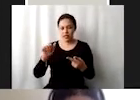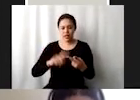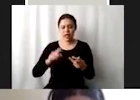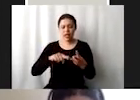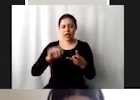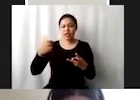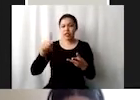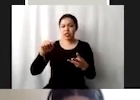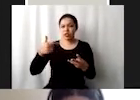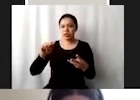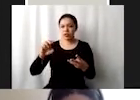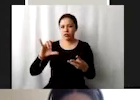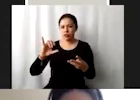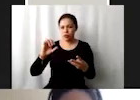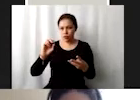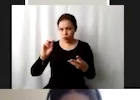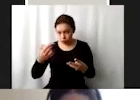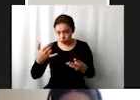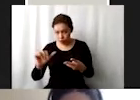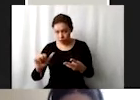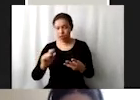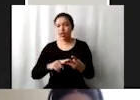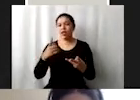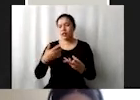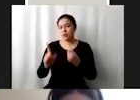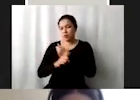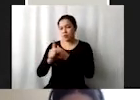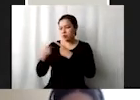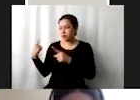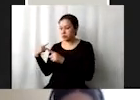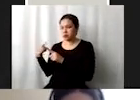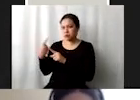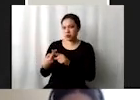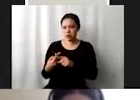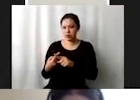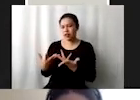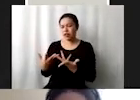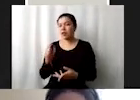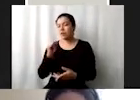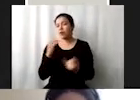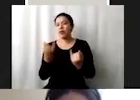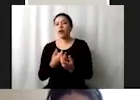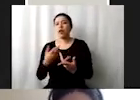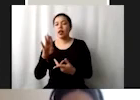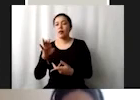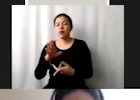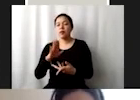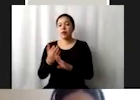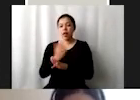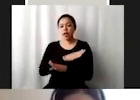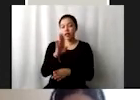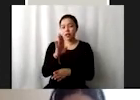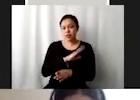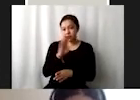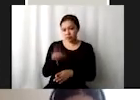problema en los últimos años. Bueno, también habla otra vez de la mortalidad prematura por enfermedades, la